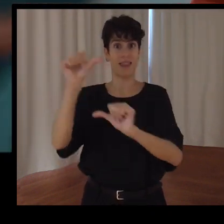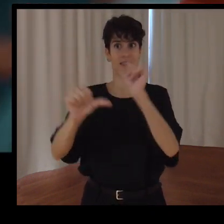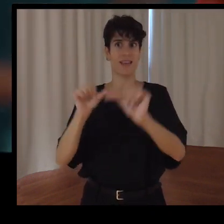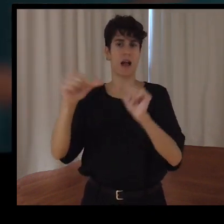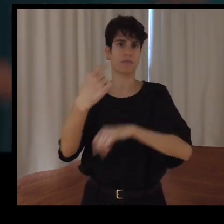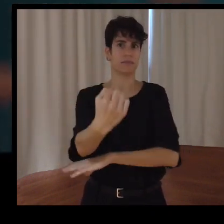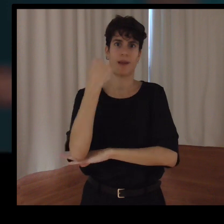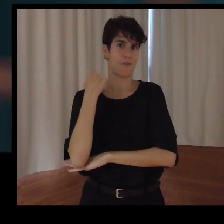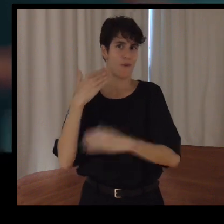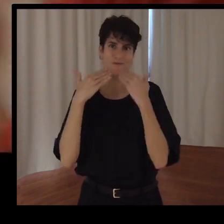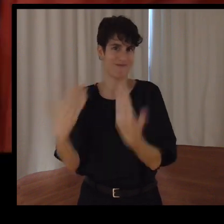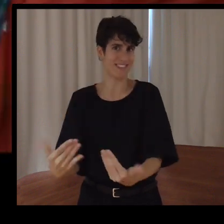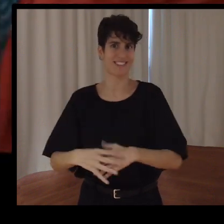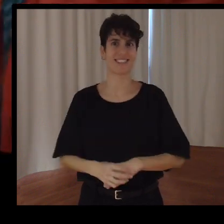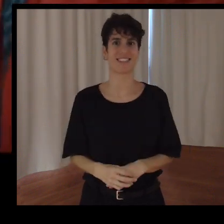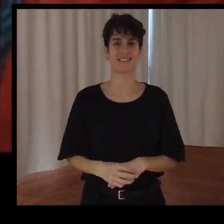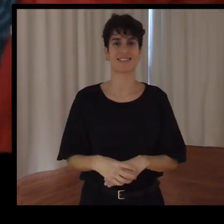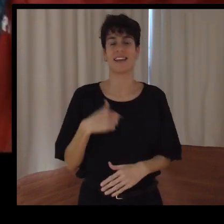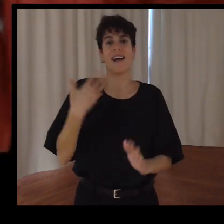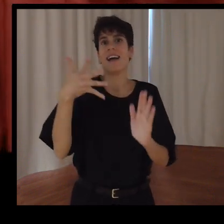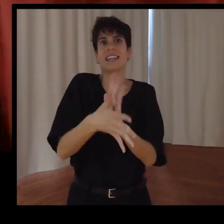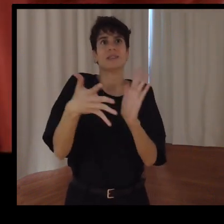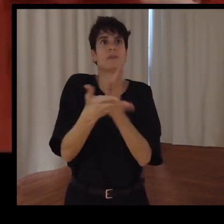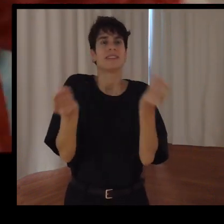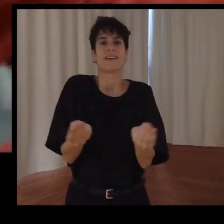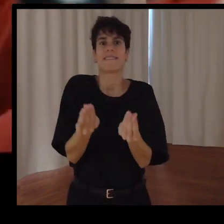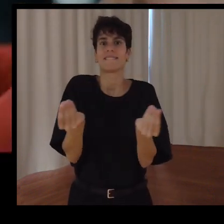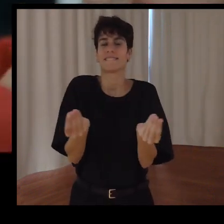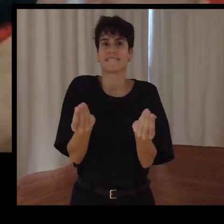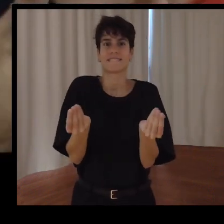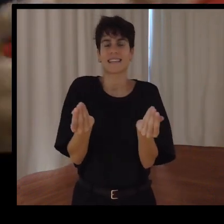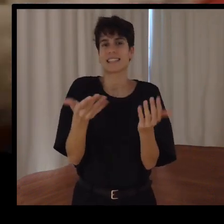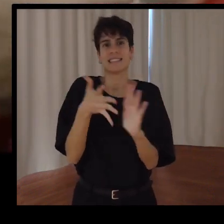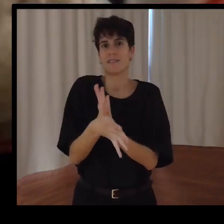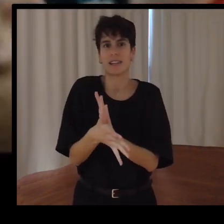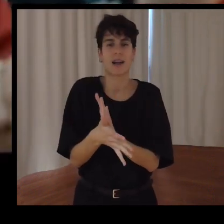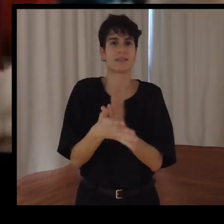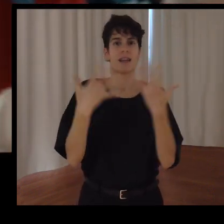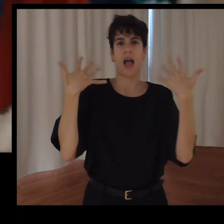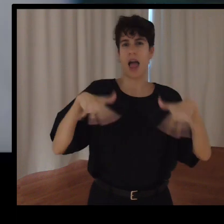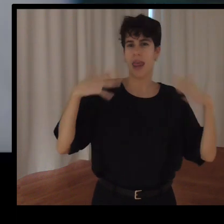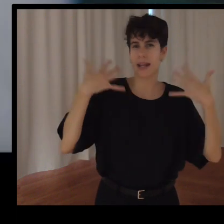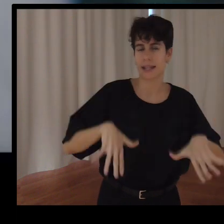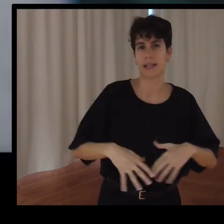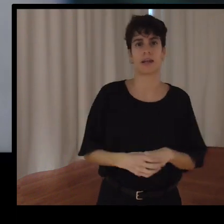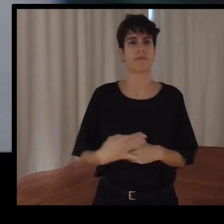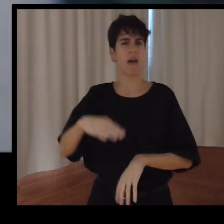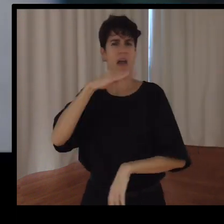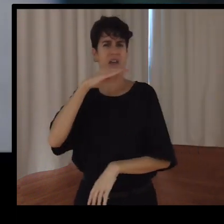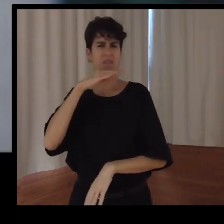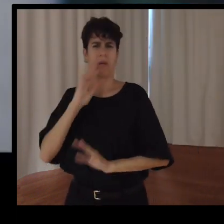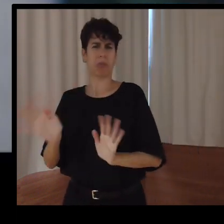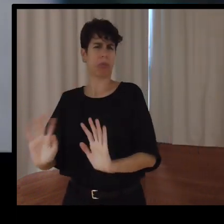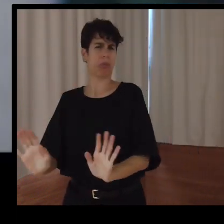es... Es que no tengo palabras para definirlo. Es alegría. Él no quiere enfados. Él... Todo